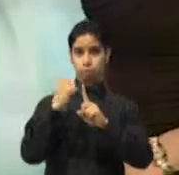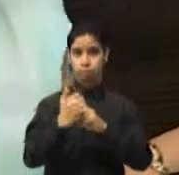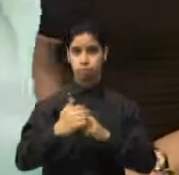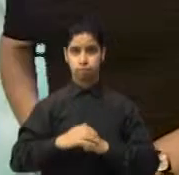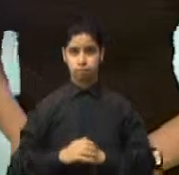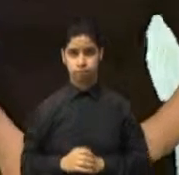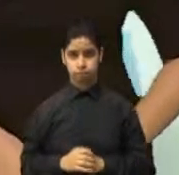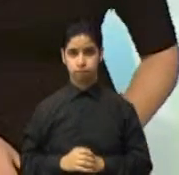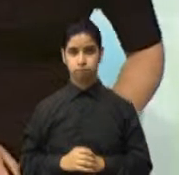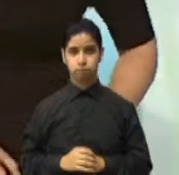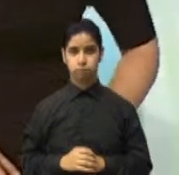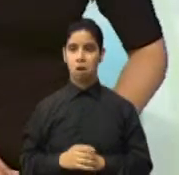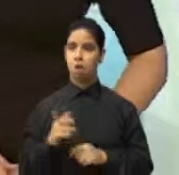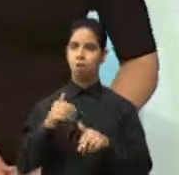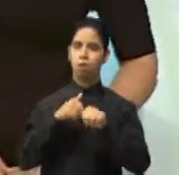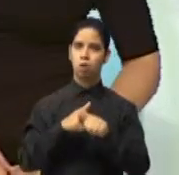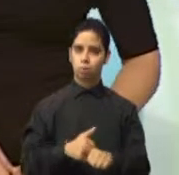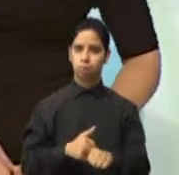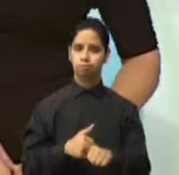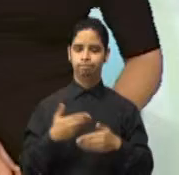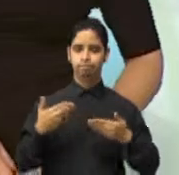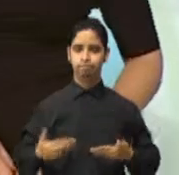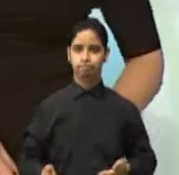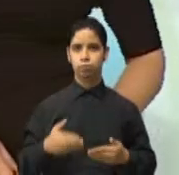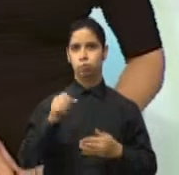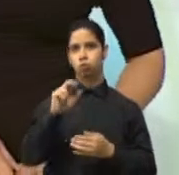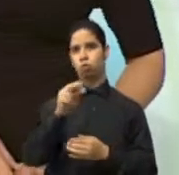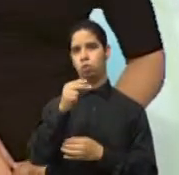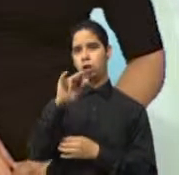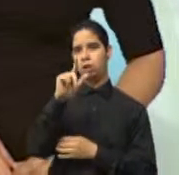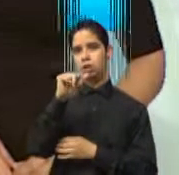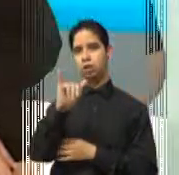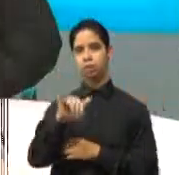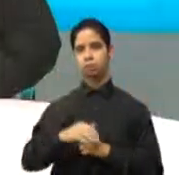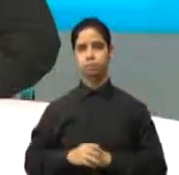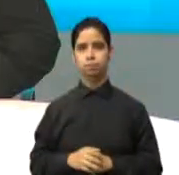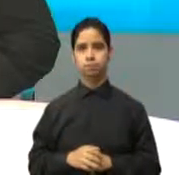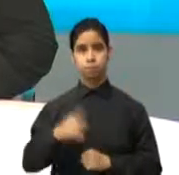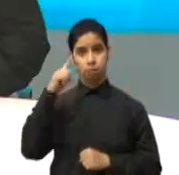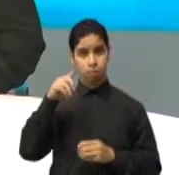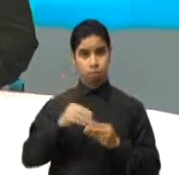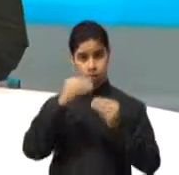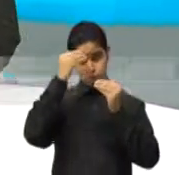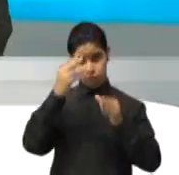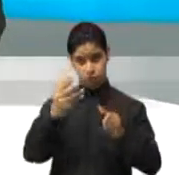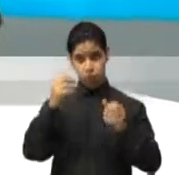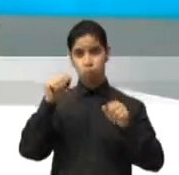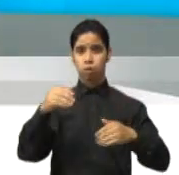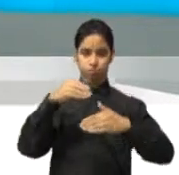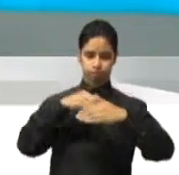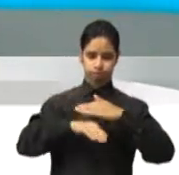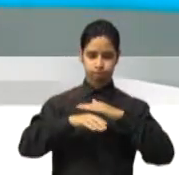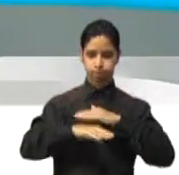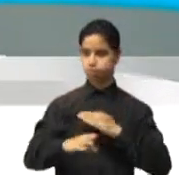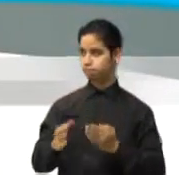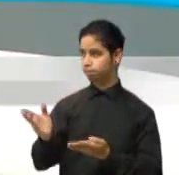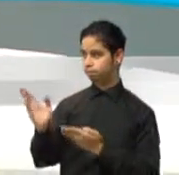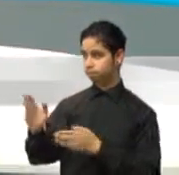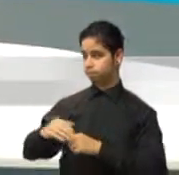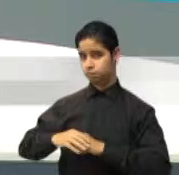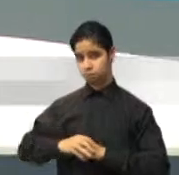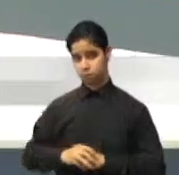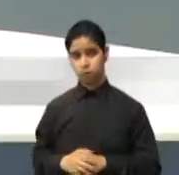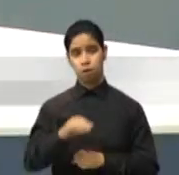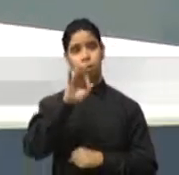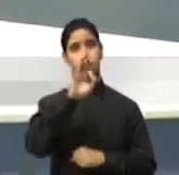información, síganme a través de las redes sociales. Soy su meteoróloga, Sujeli López Belén. Para ver estas y otras noticias visite nuestra página www.pr